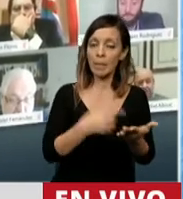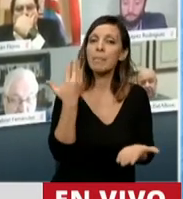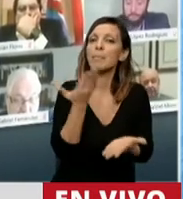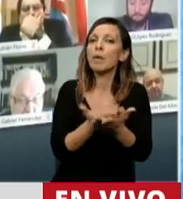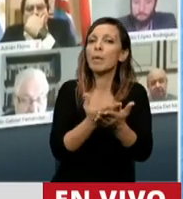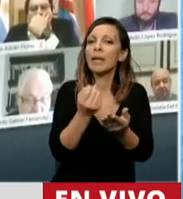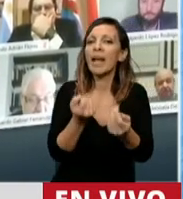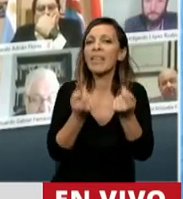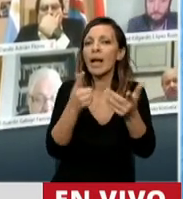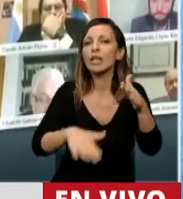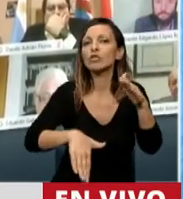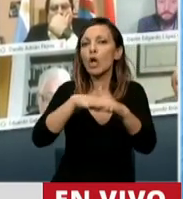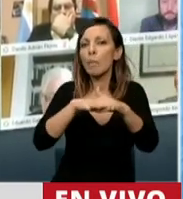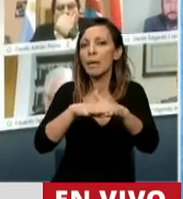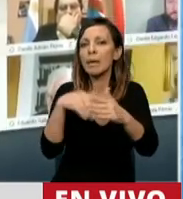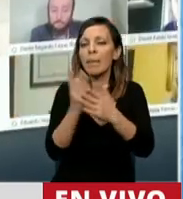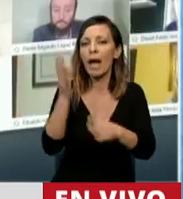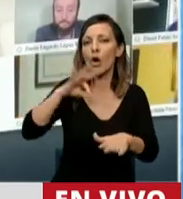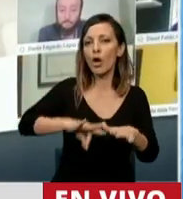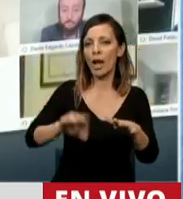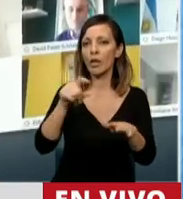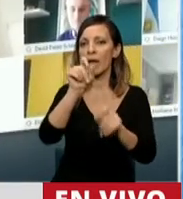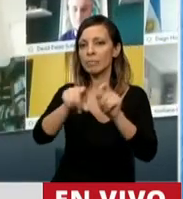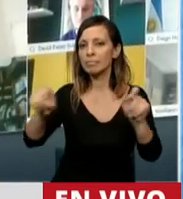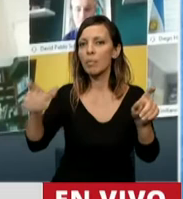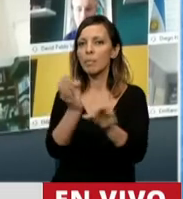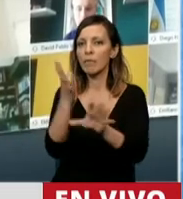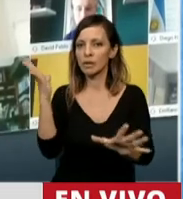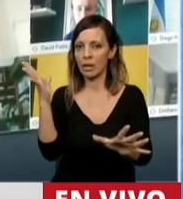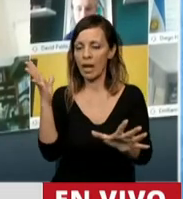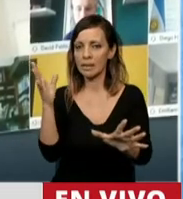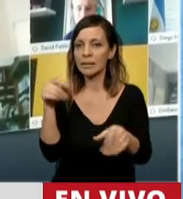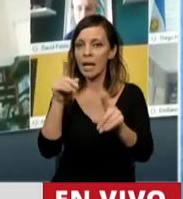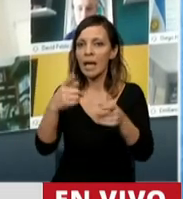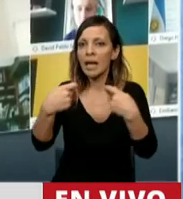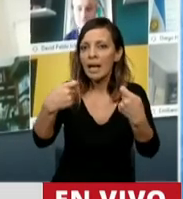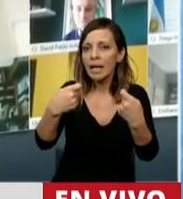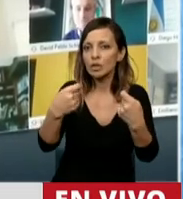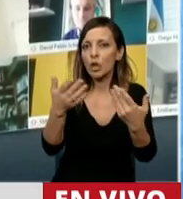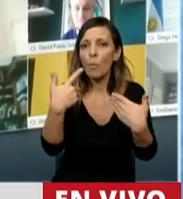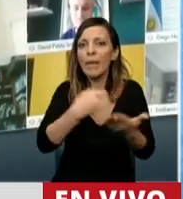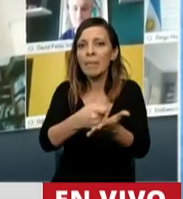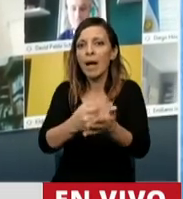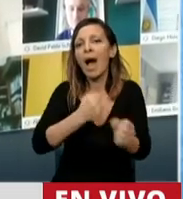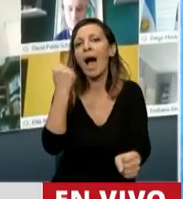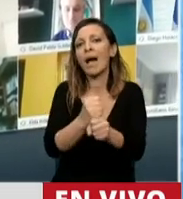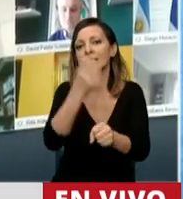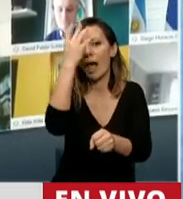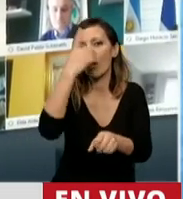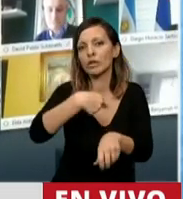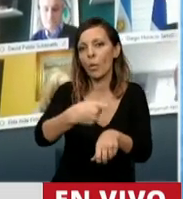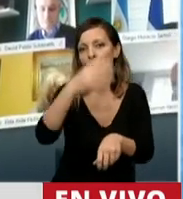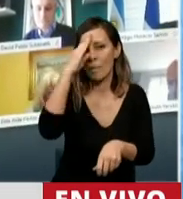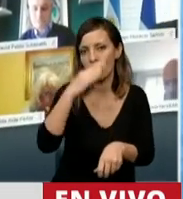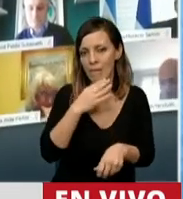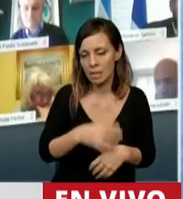un tope a los honorarios profesionales y posibilitar que dichos gastos puedan ser pagados hasta en 12 cuotas mensuales.